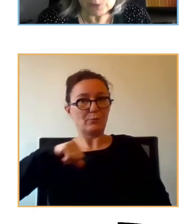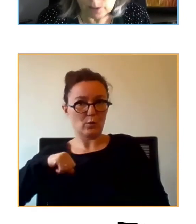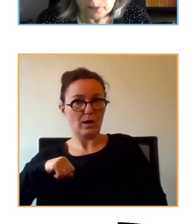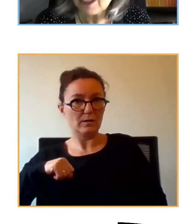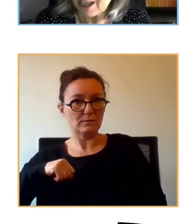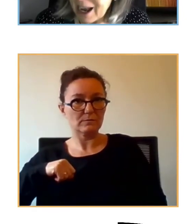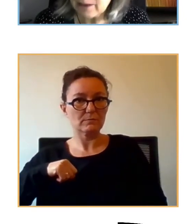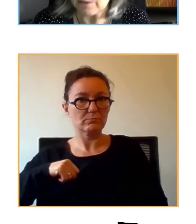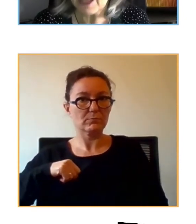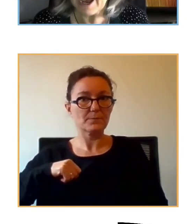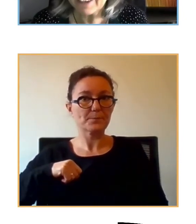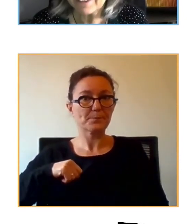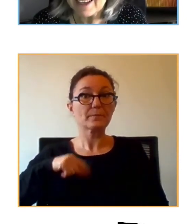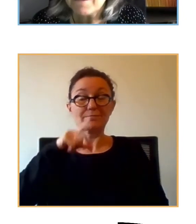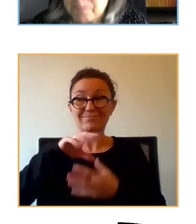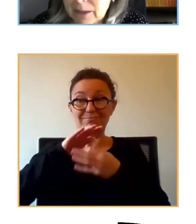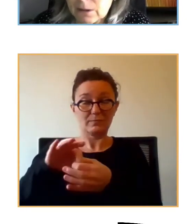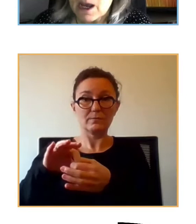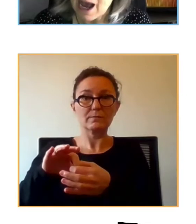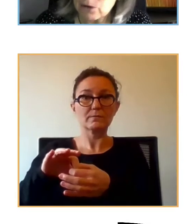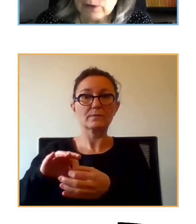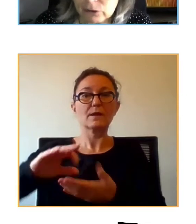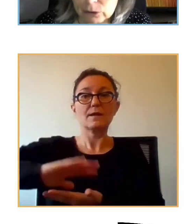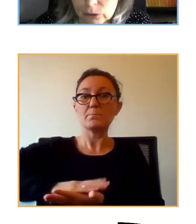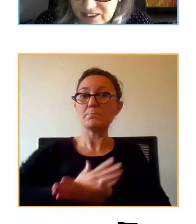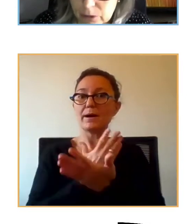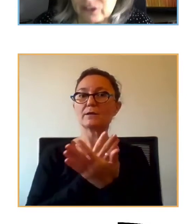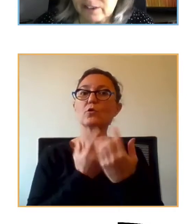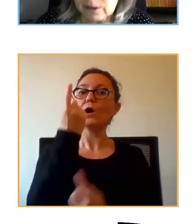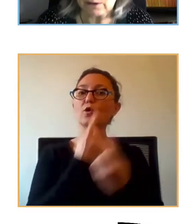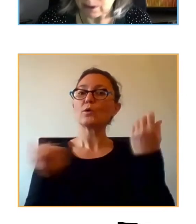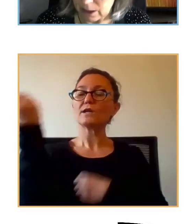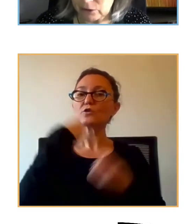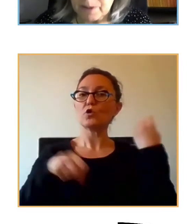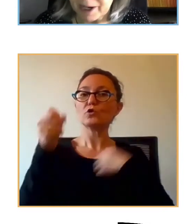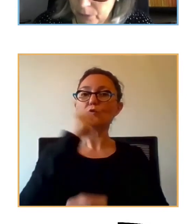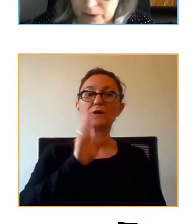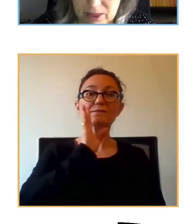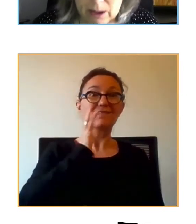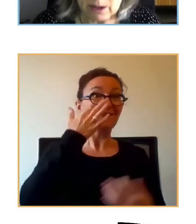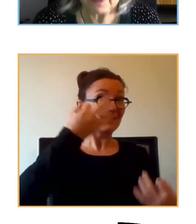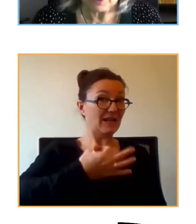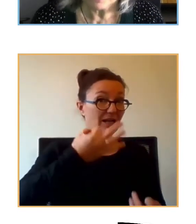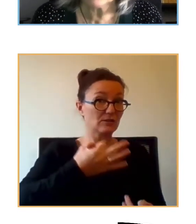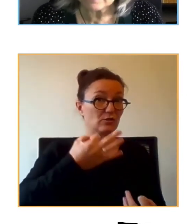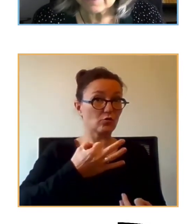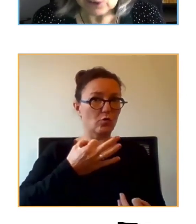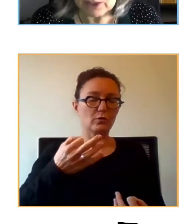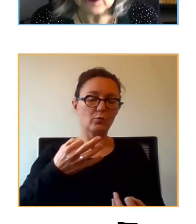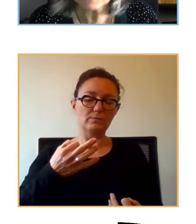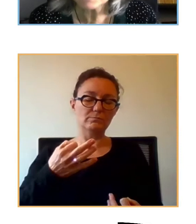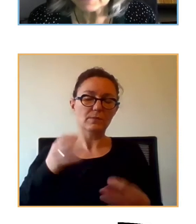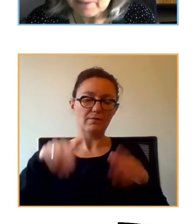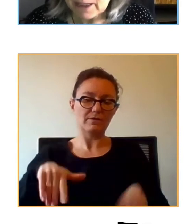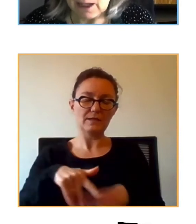y esto comporta ligado a este impacto algunas conductas que hemos descrito de riesgo para la población esta